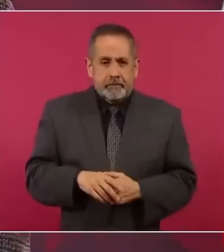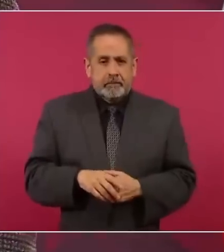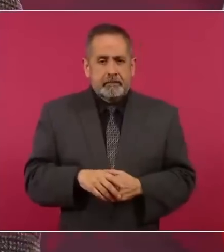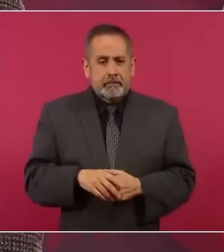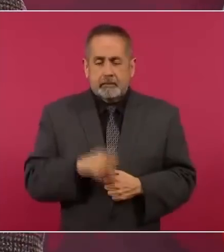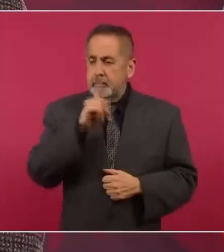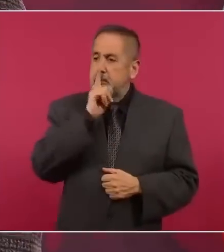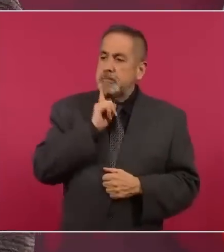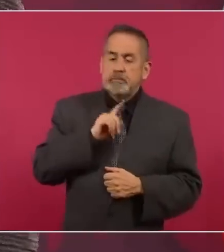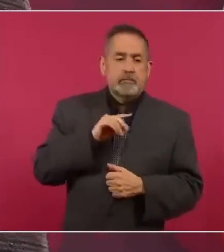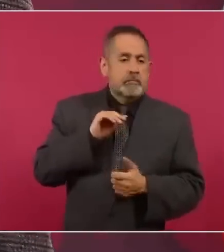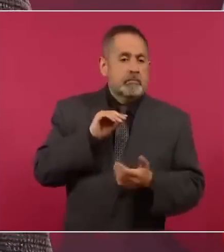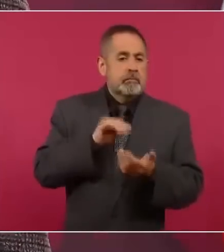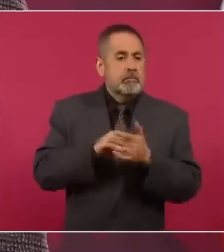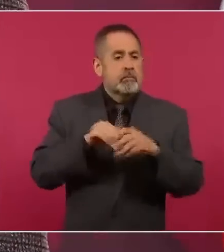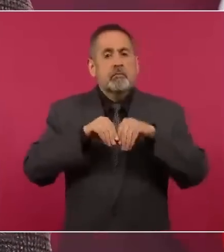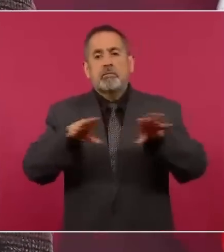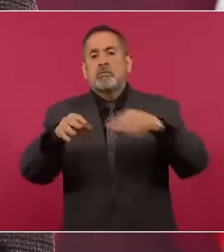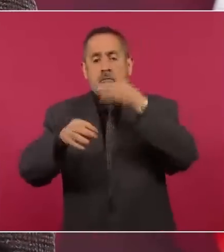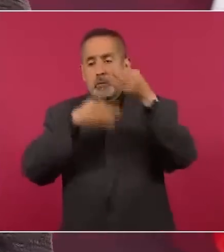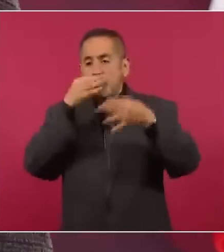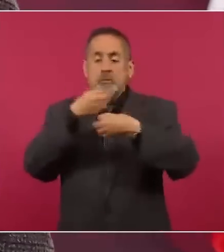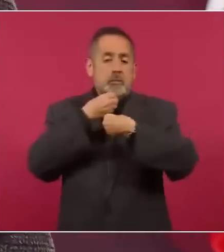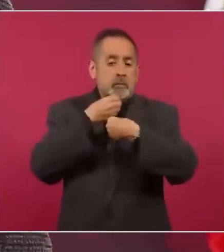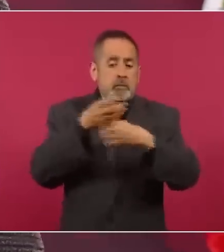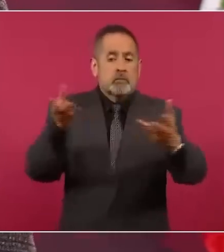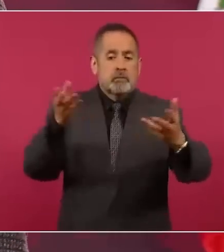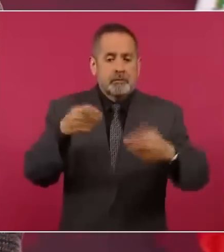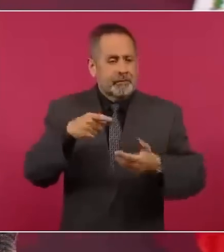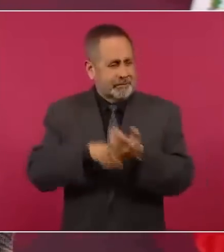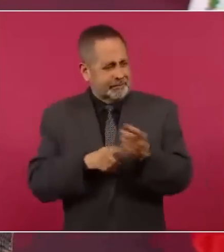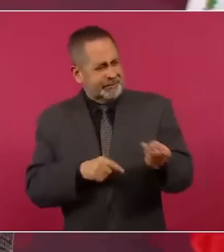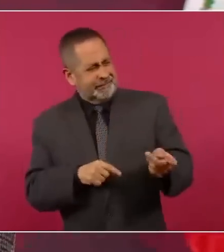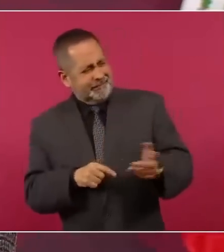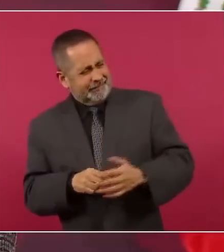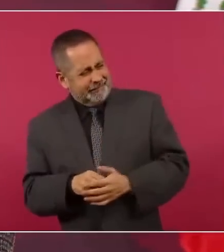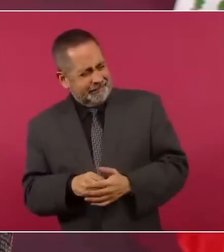un comunicado en este caso,